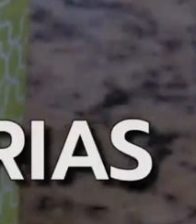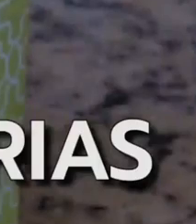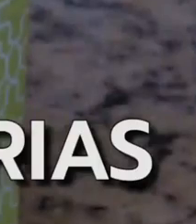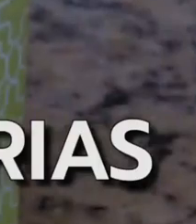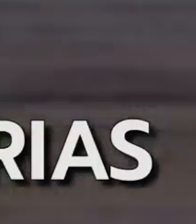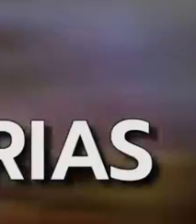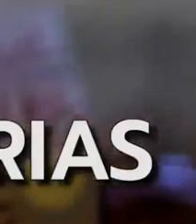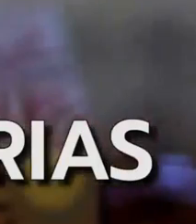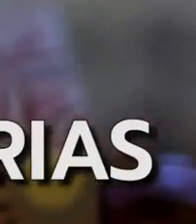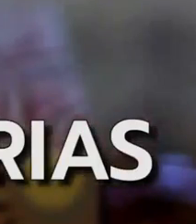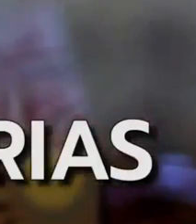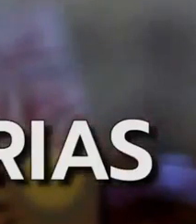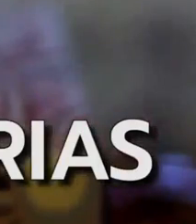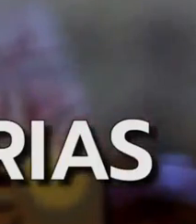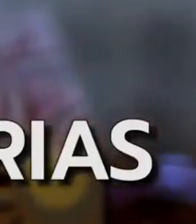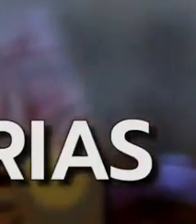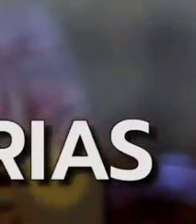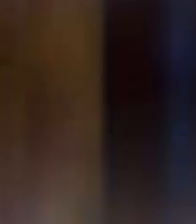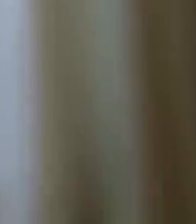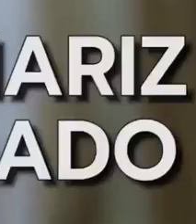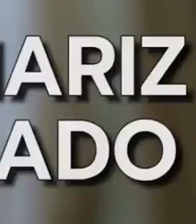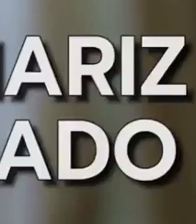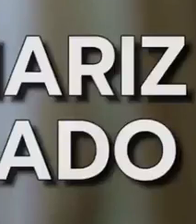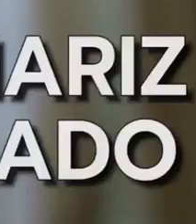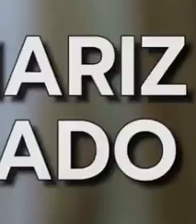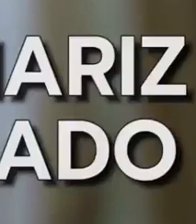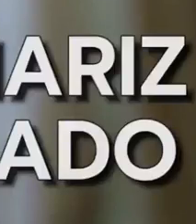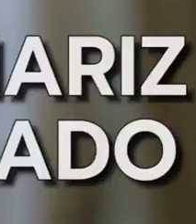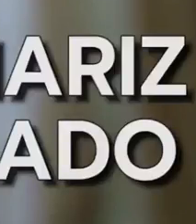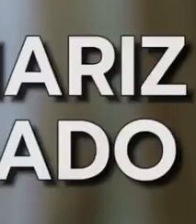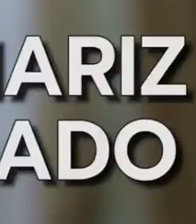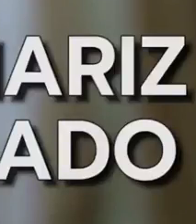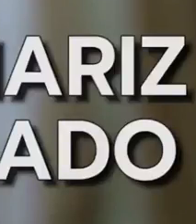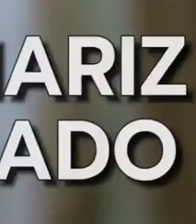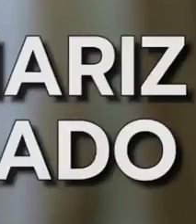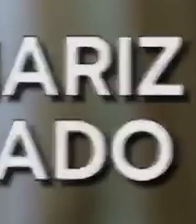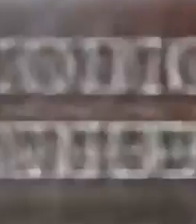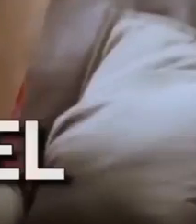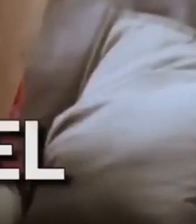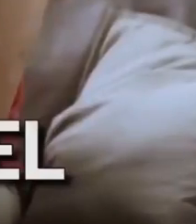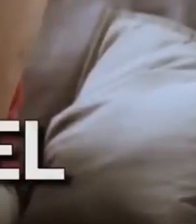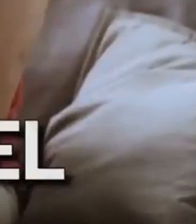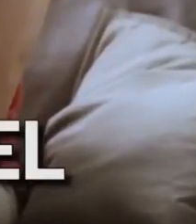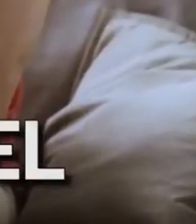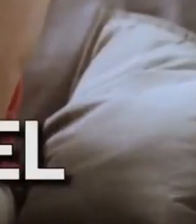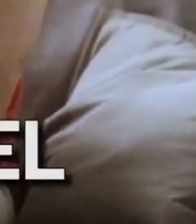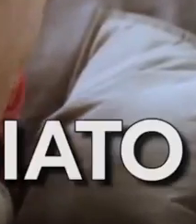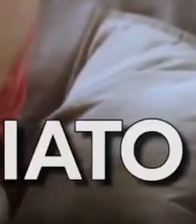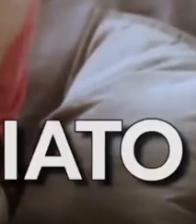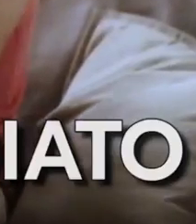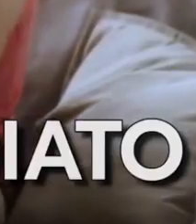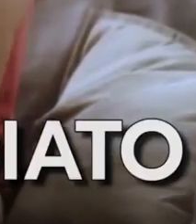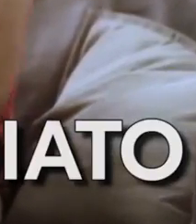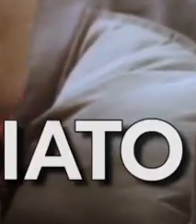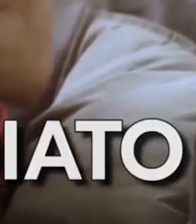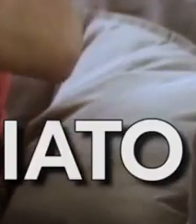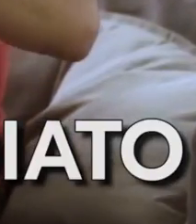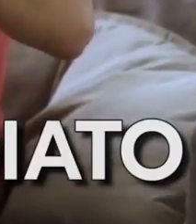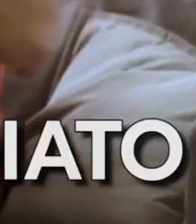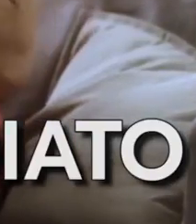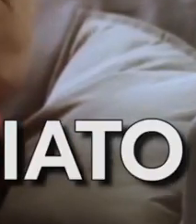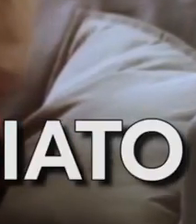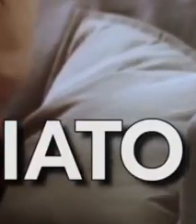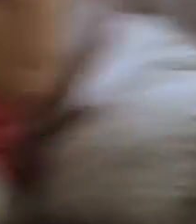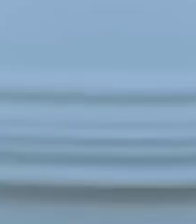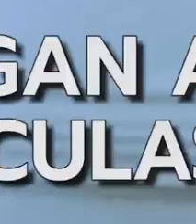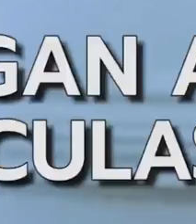Asegúrate de mantener una buena higiene de vías respiratorias. Cubre tu boca y nariz con el codo doblado o con un pañuelo de papel que deberás desechar de inmediato